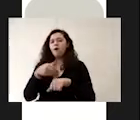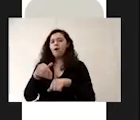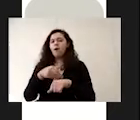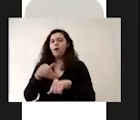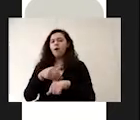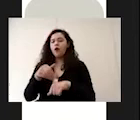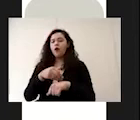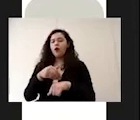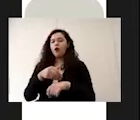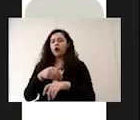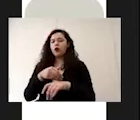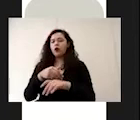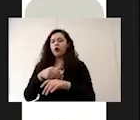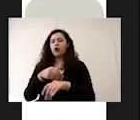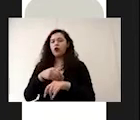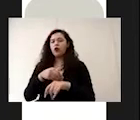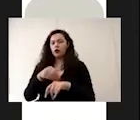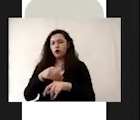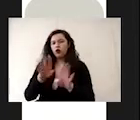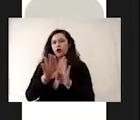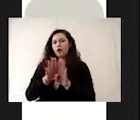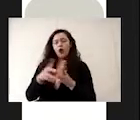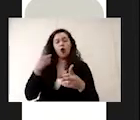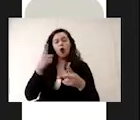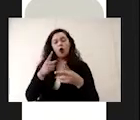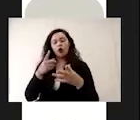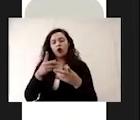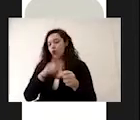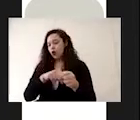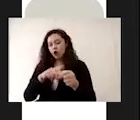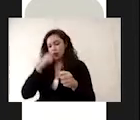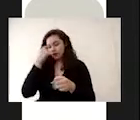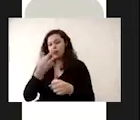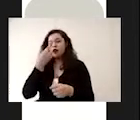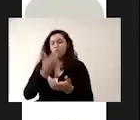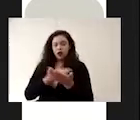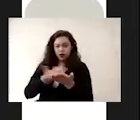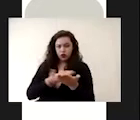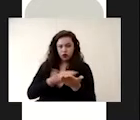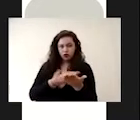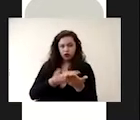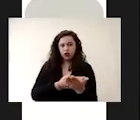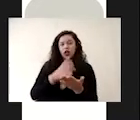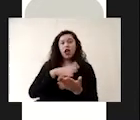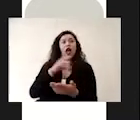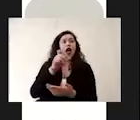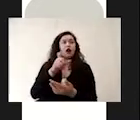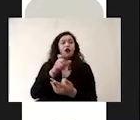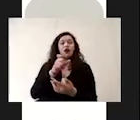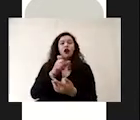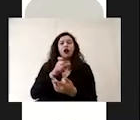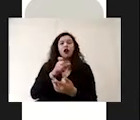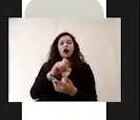colores en rosa. Nosotros tenemos que comparar el rosa que marcó nuestra agua con el